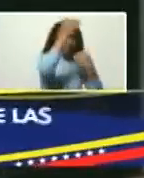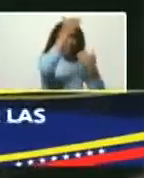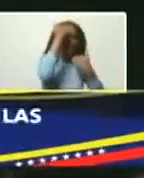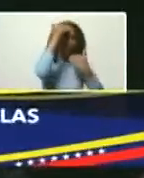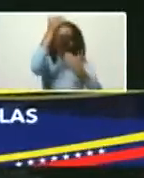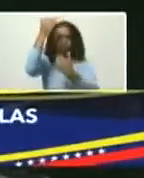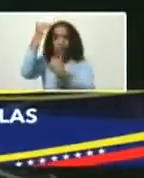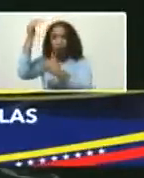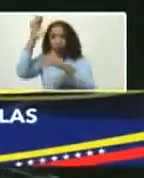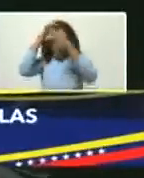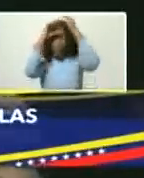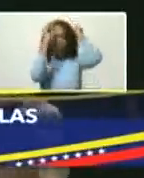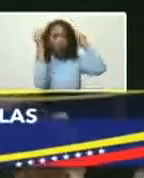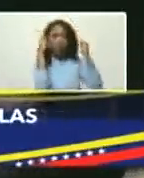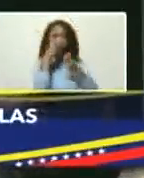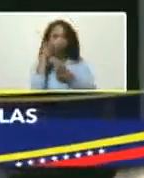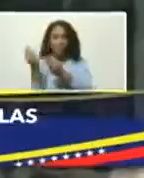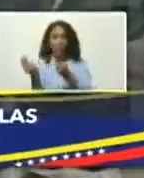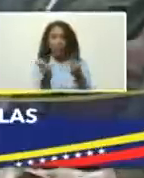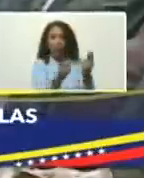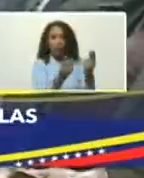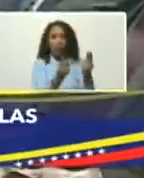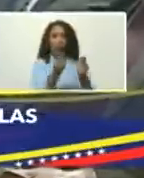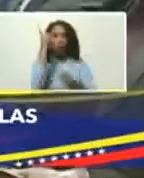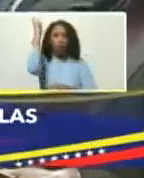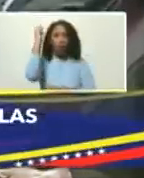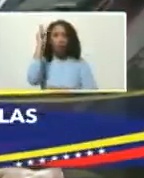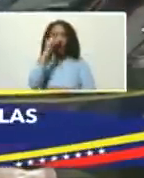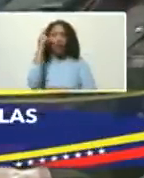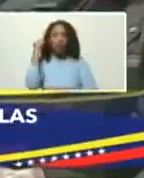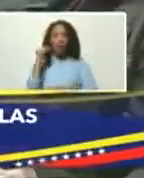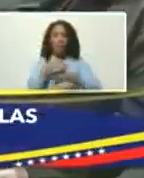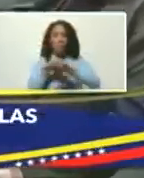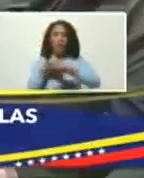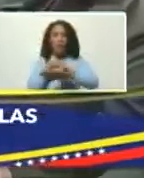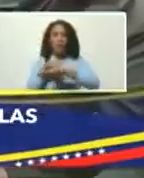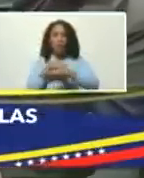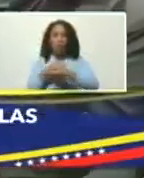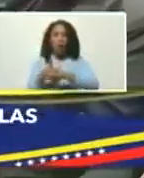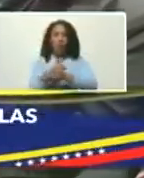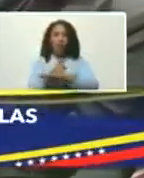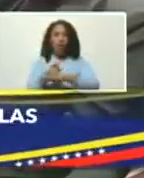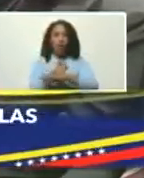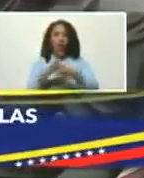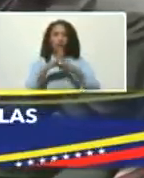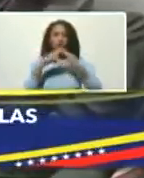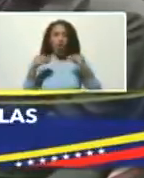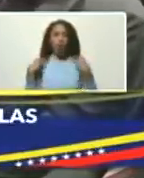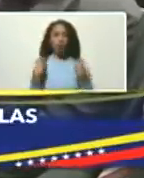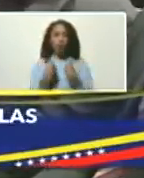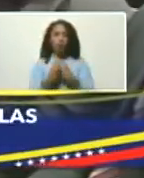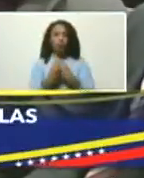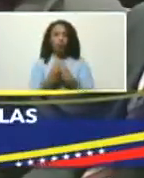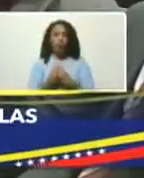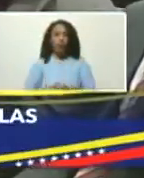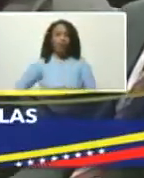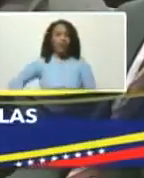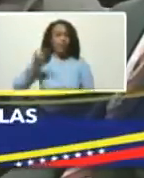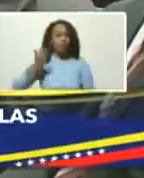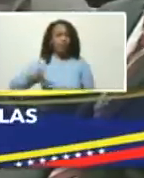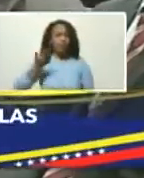bueno que están aquí bienvenidos a los diputados ministros gobernadores todos los nos acompañan fundamental